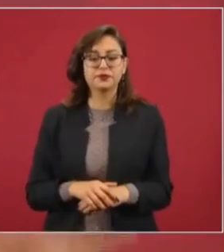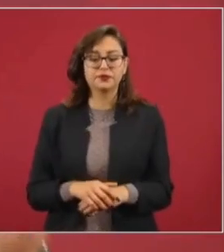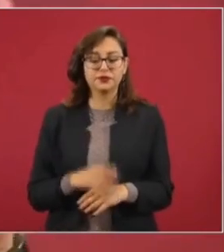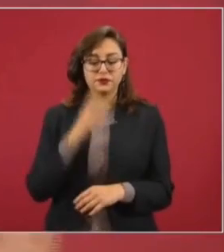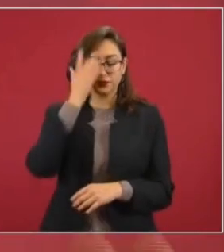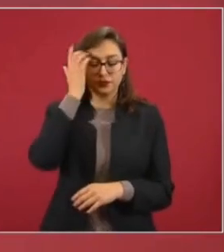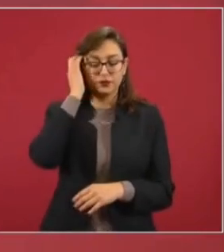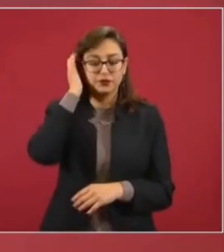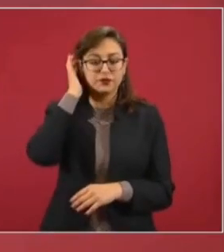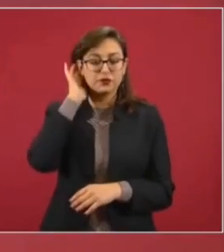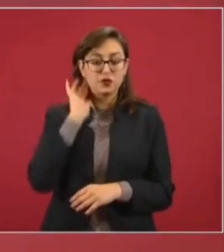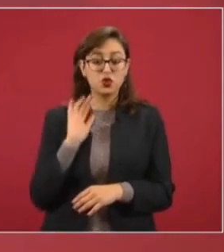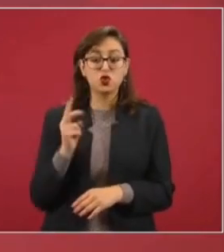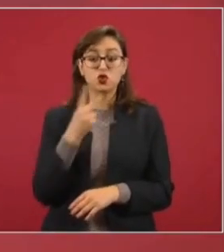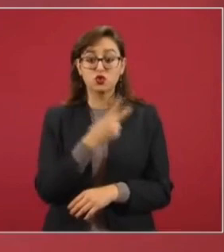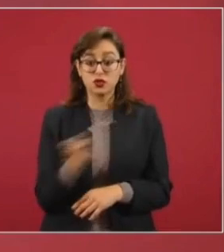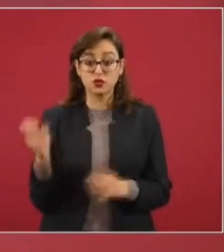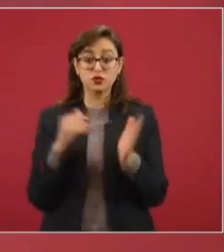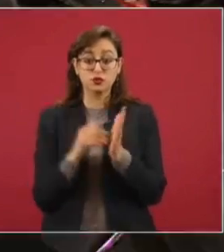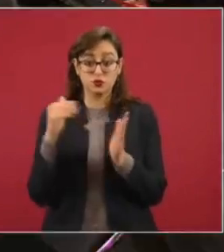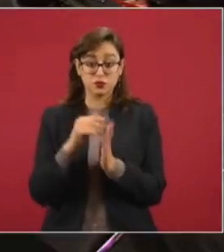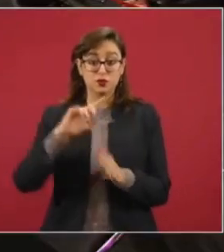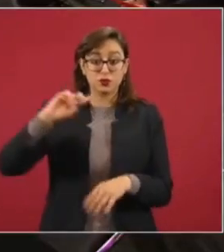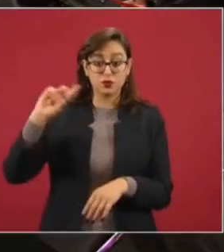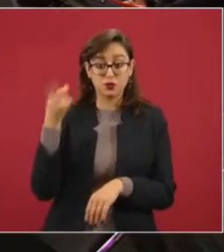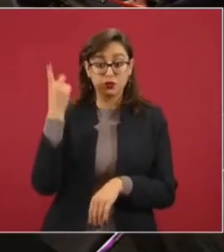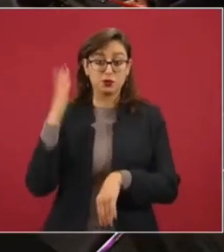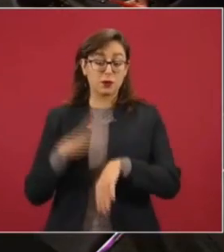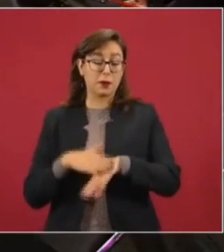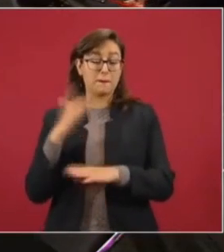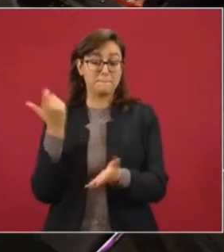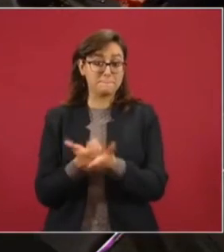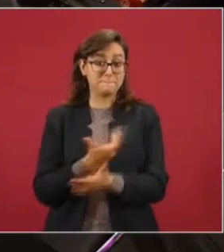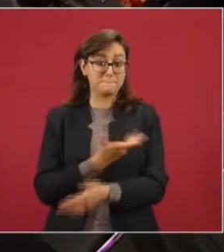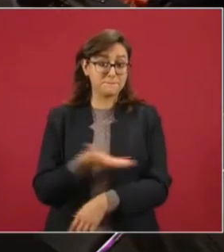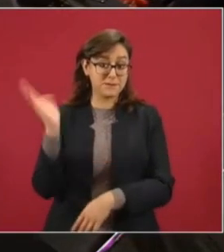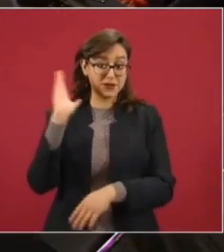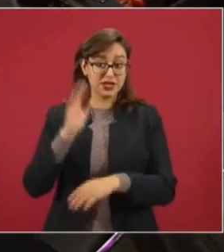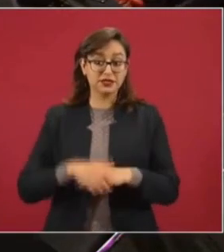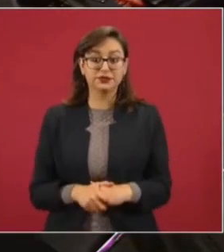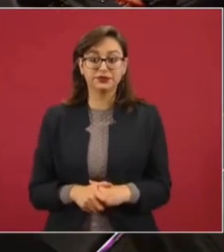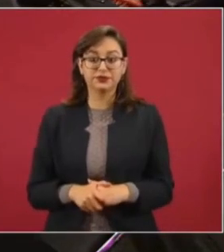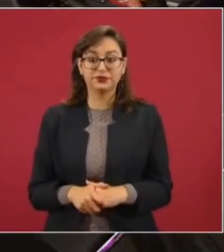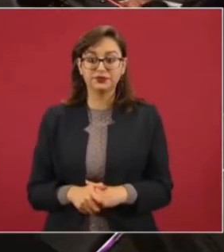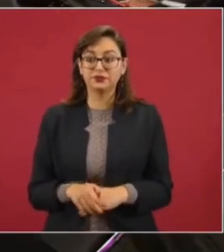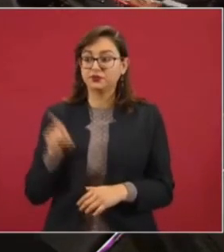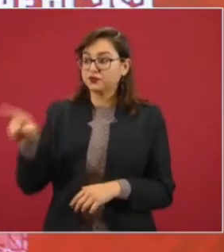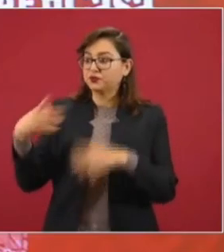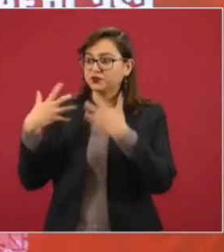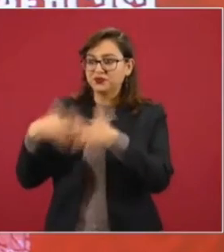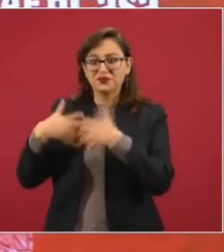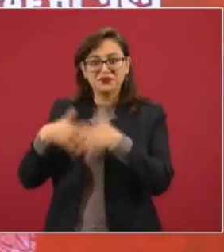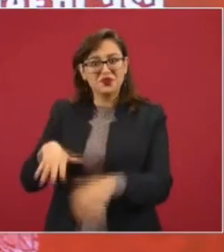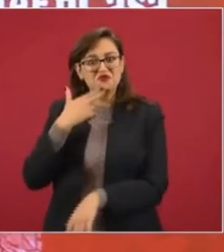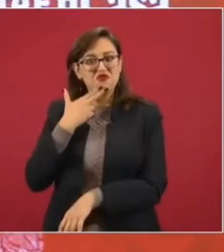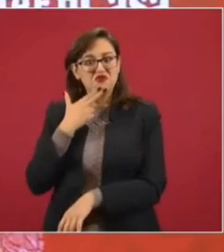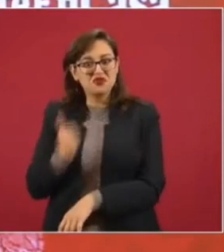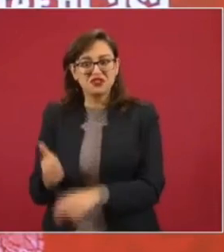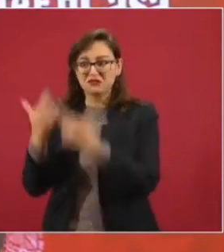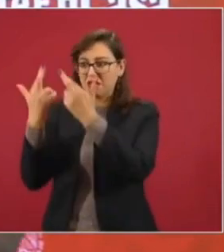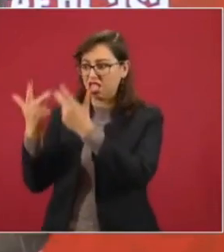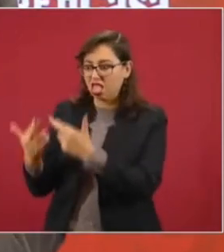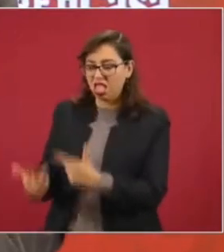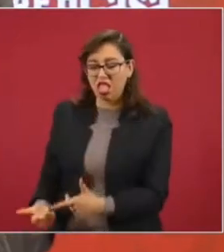200 millones de dólares más. Entonces, compran esta empresa chatarra y